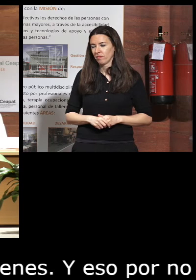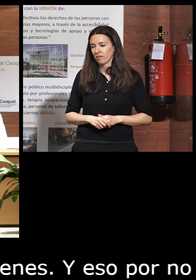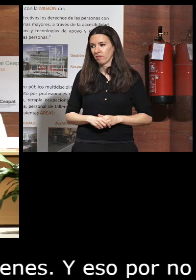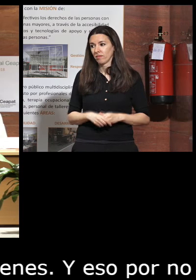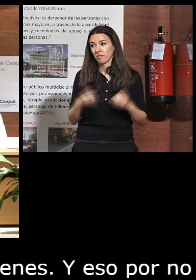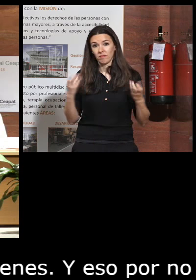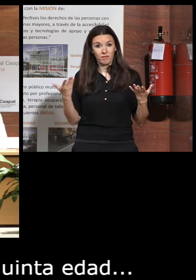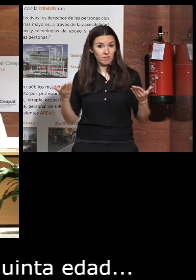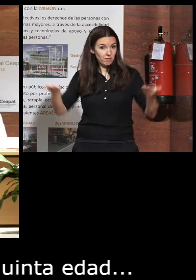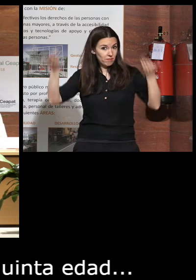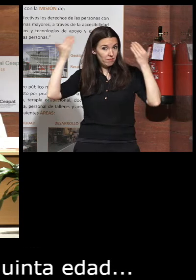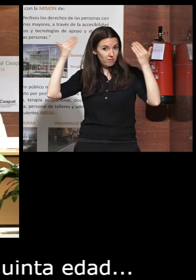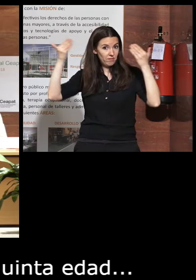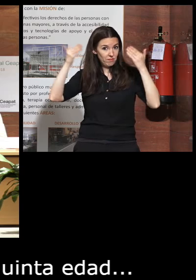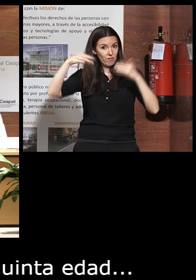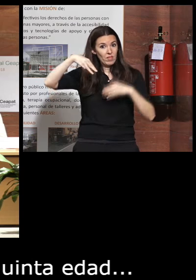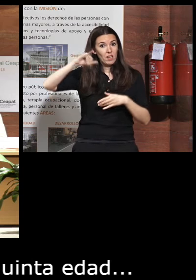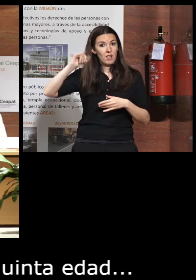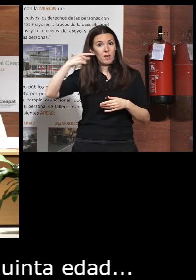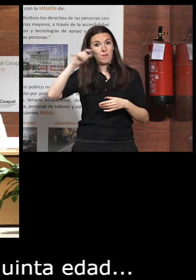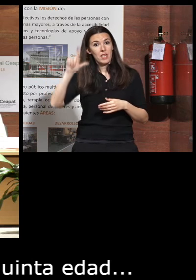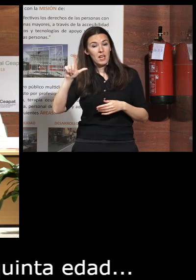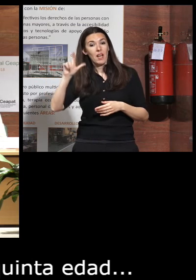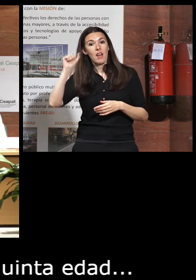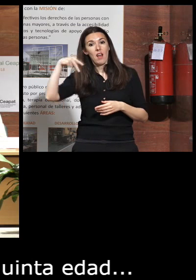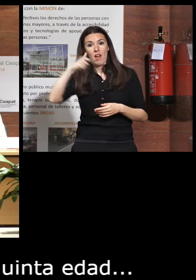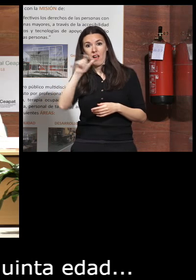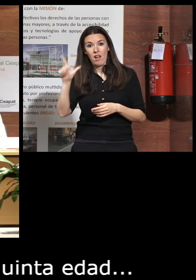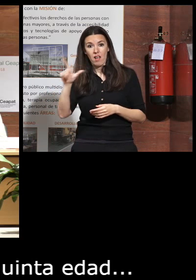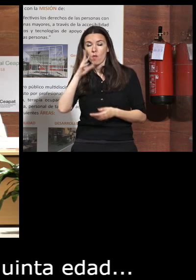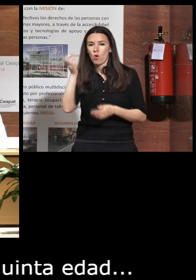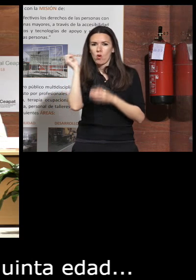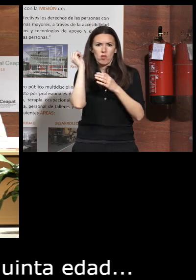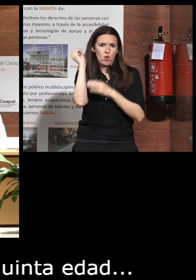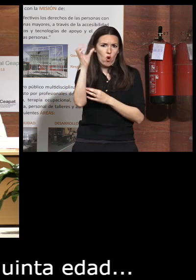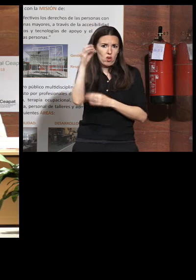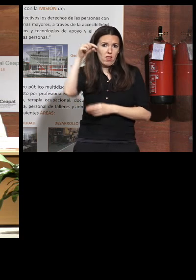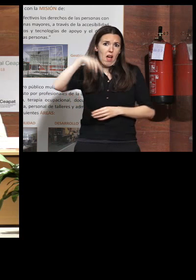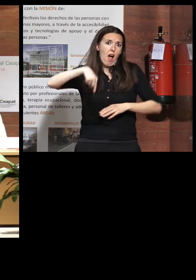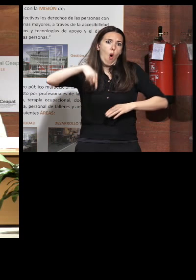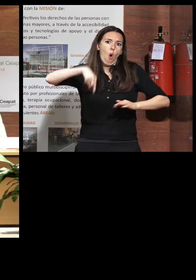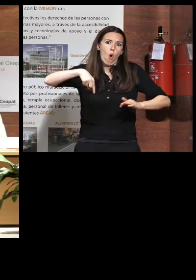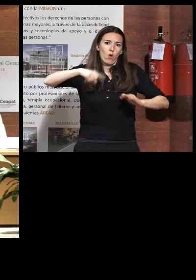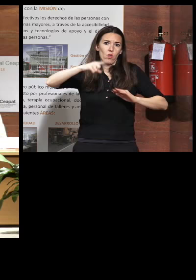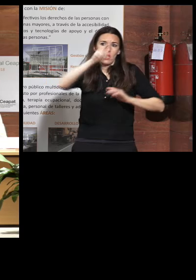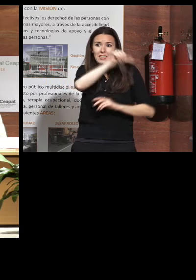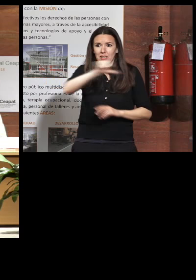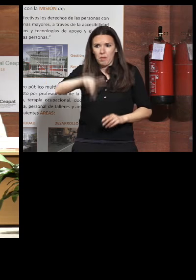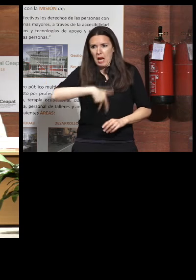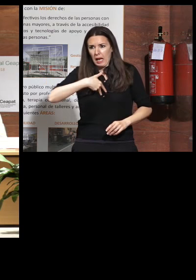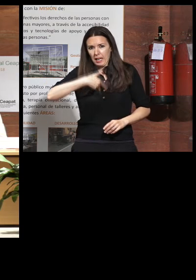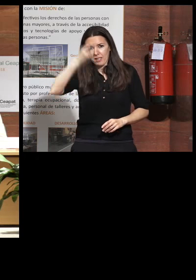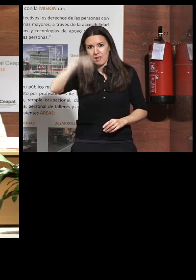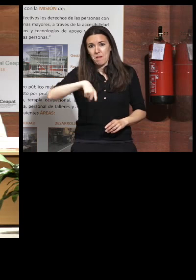bueno felicitar a Miguel Ángel por la la jornada por lo menos de hoy por la semana en general también